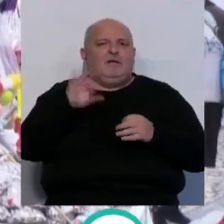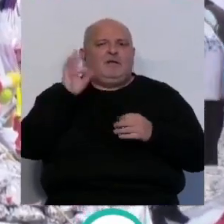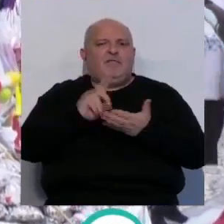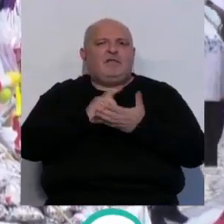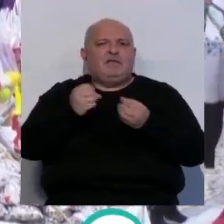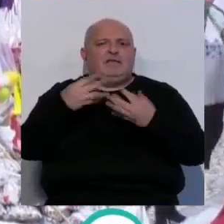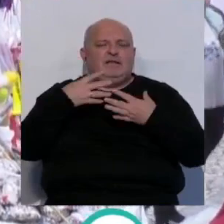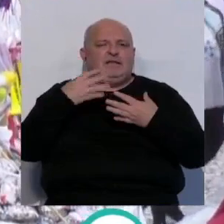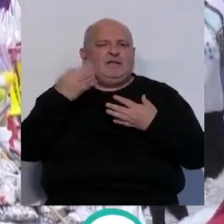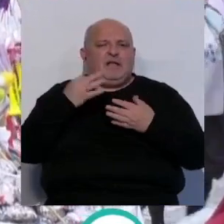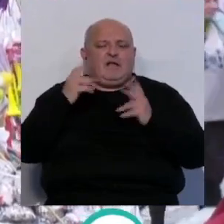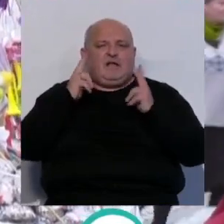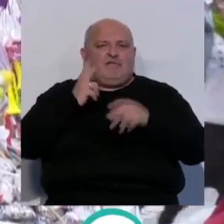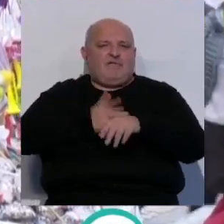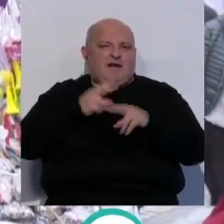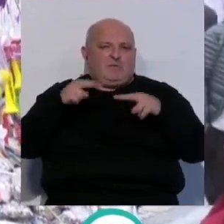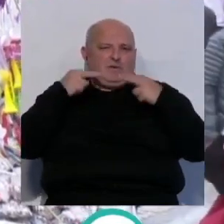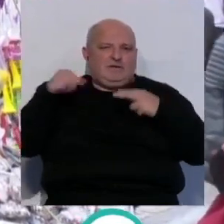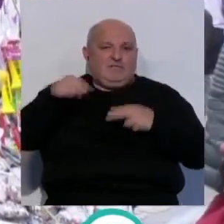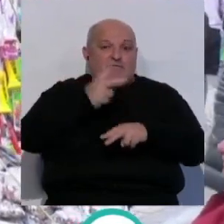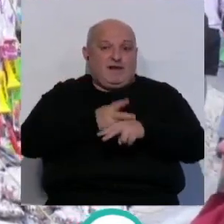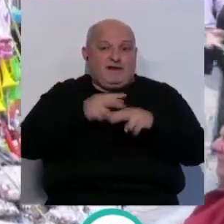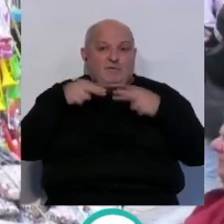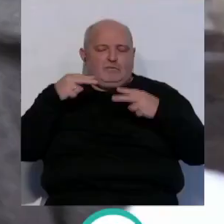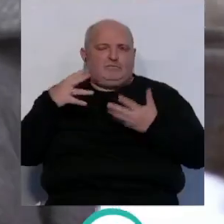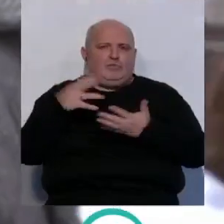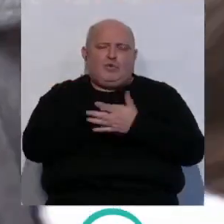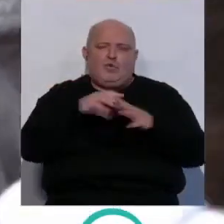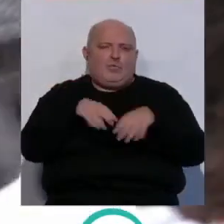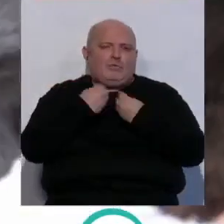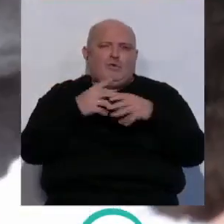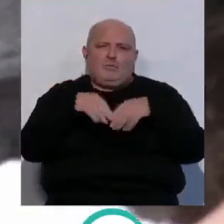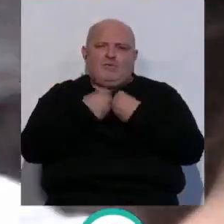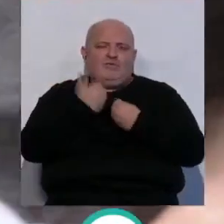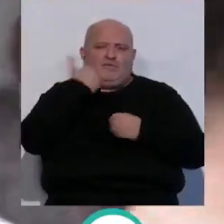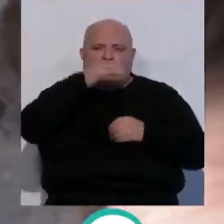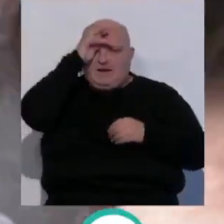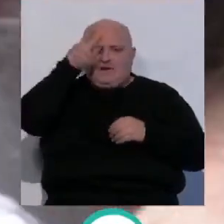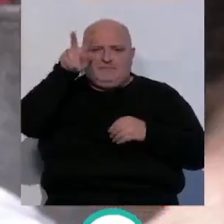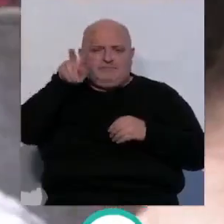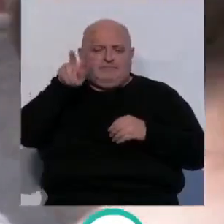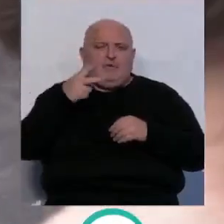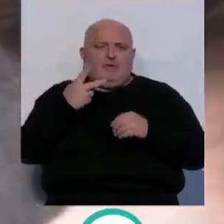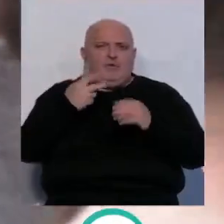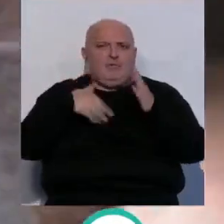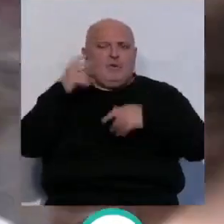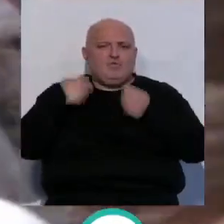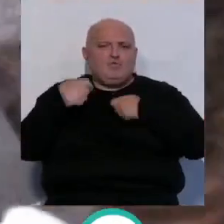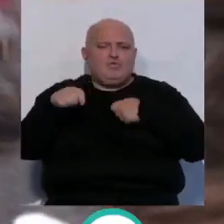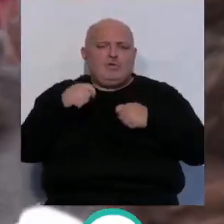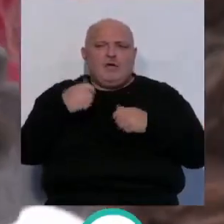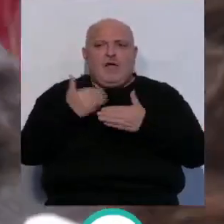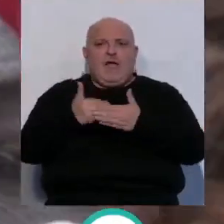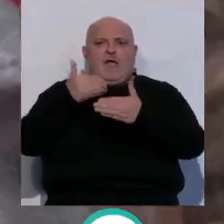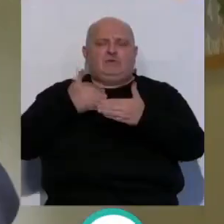datos históricos es la hostelería en general. Bares y restaurantes se han estado completos durante todo el fin de semana, generando ventas superiores a las de